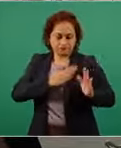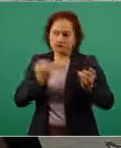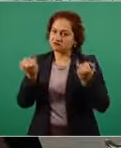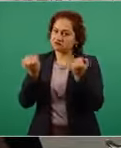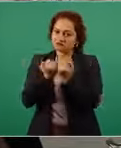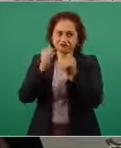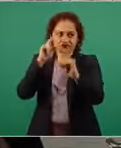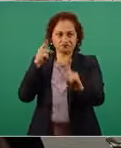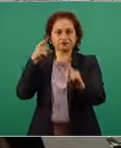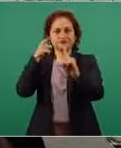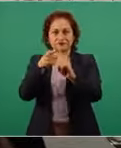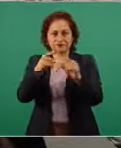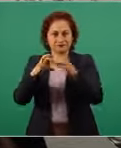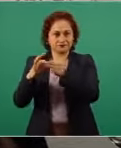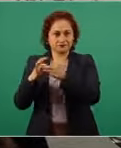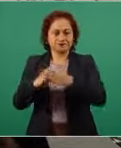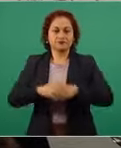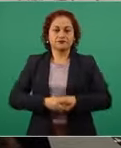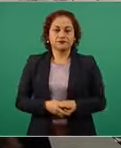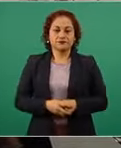voy a informar brevemente, en primer lugar,